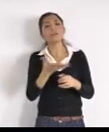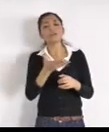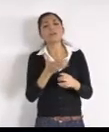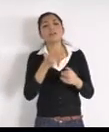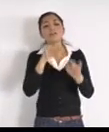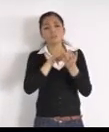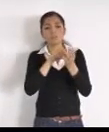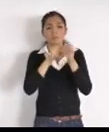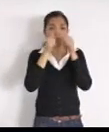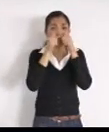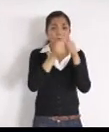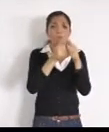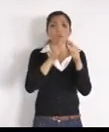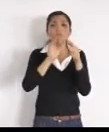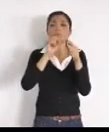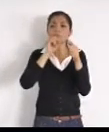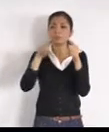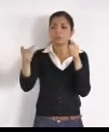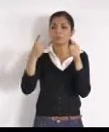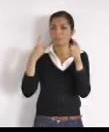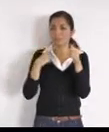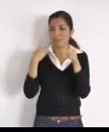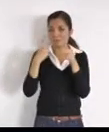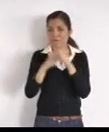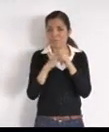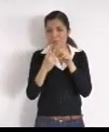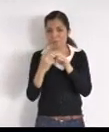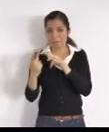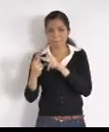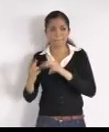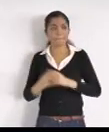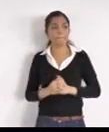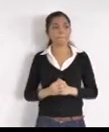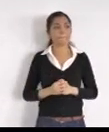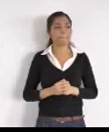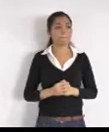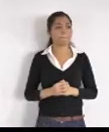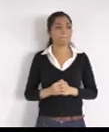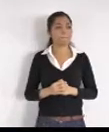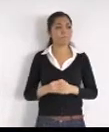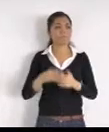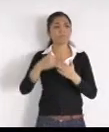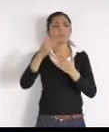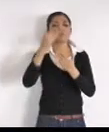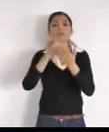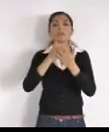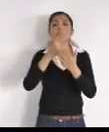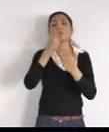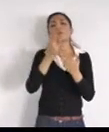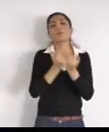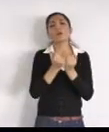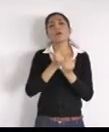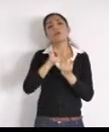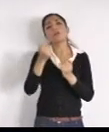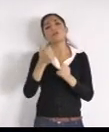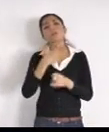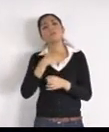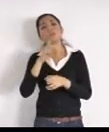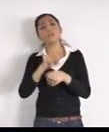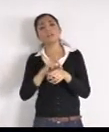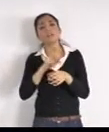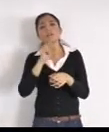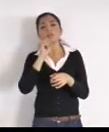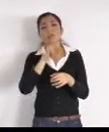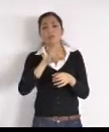por el live stream, también me dicen, Naitor, buen día, hay algún proyecto, para ampliar, la calle, que va de 8 de julio, hasta el hospital, ya que se